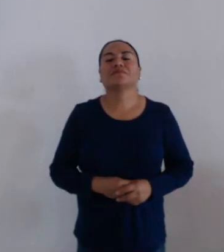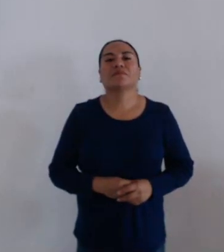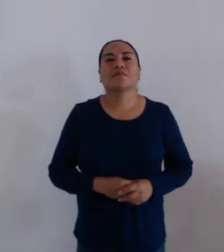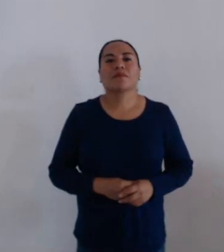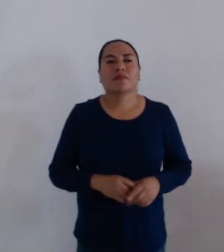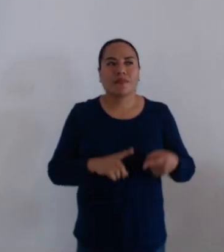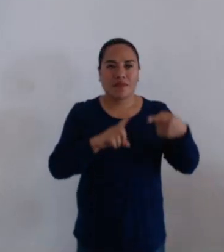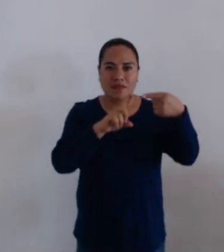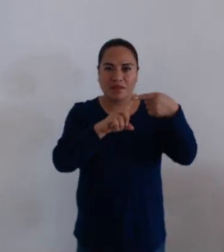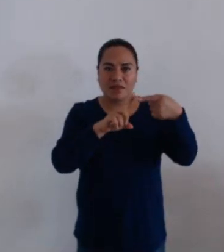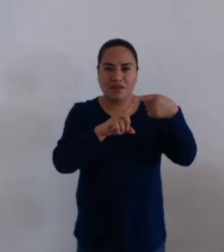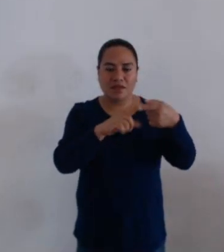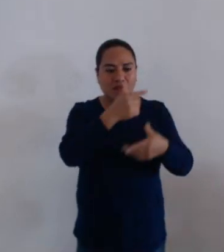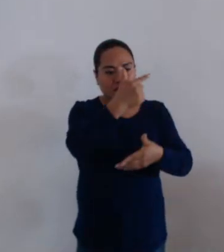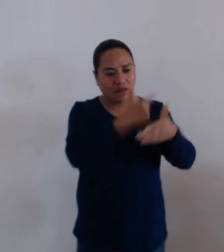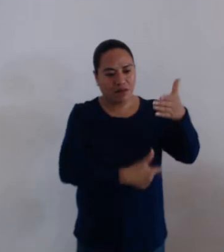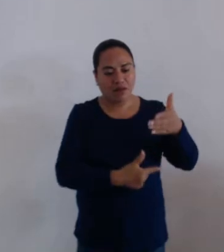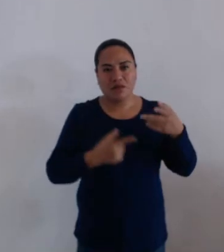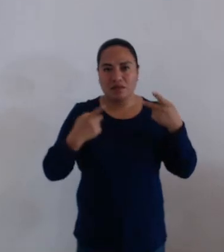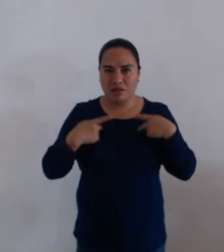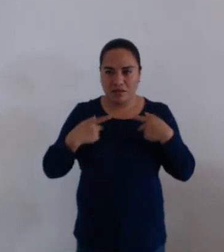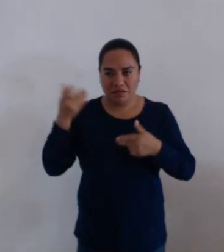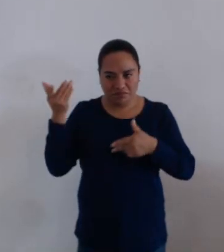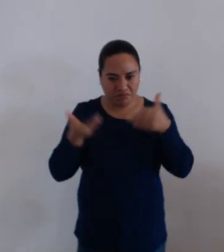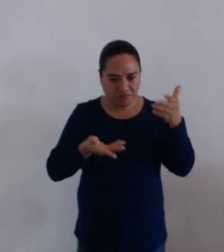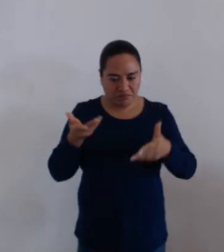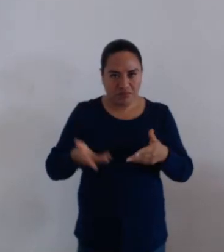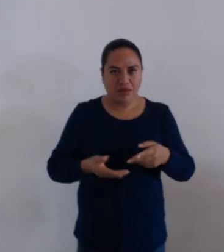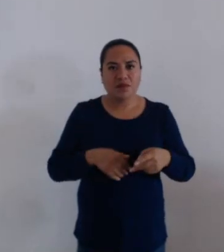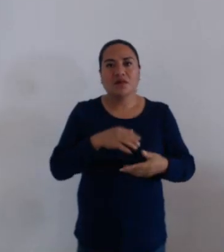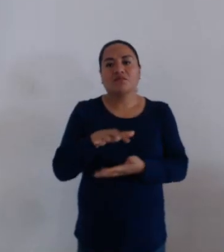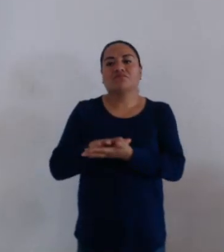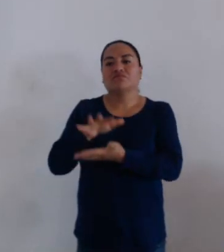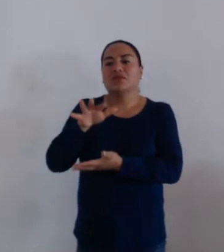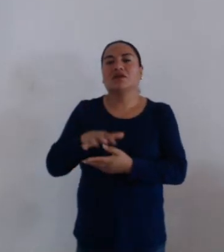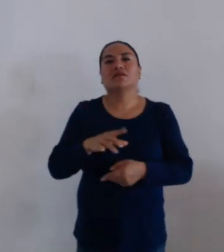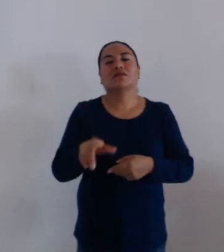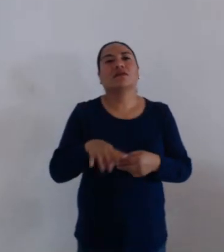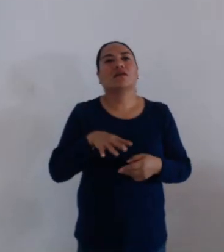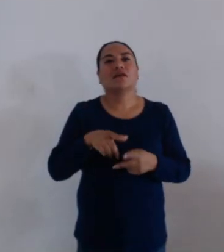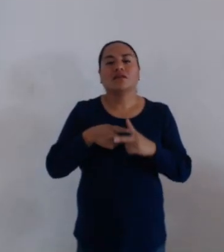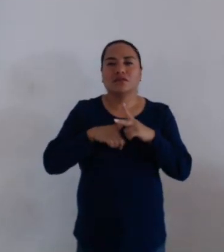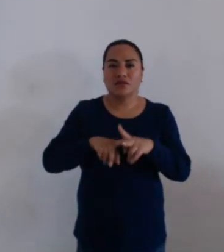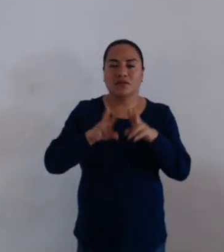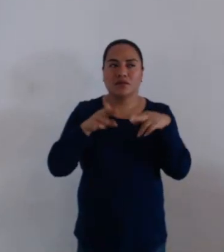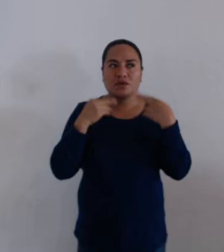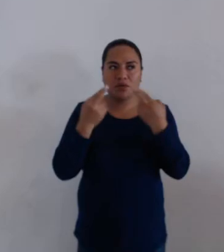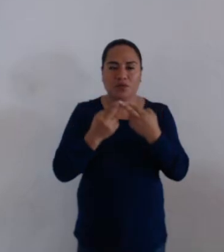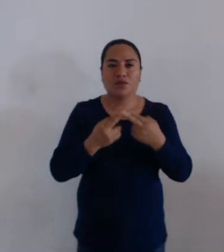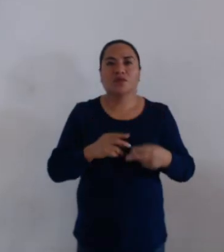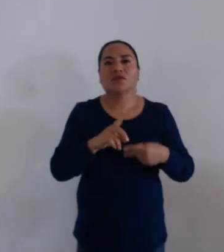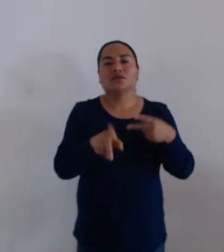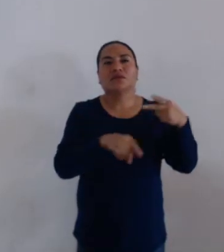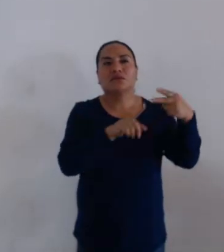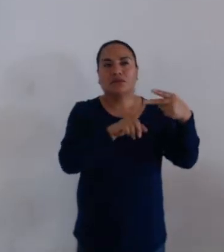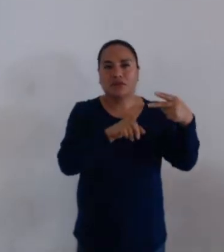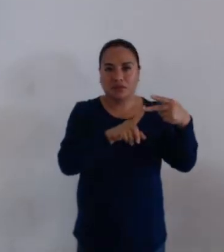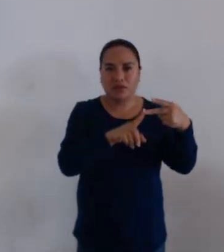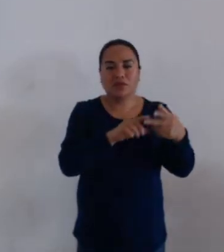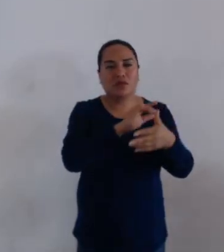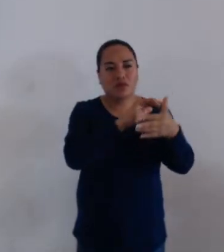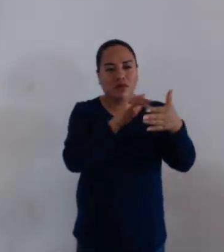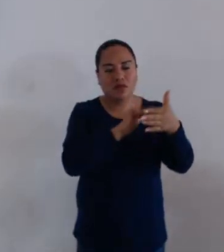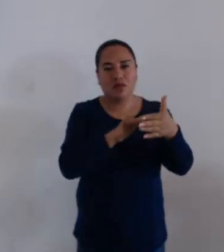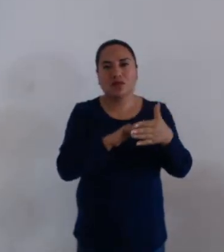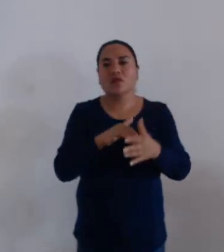Primero, pase de lista de asistencia, declaratoria de quórum e instalación legal de la sesión. Segundo, lectura y